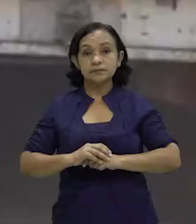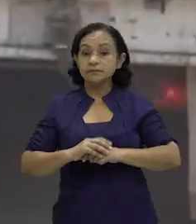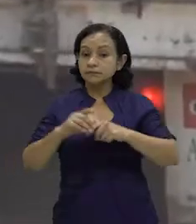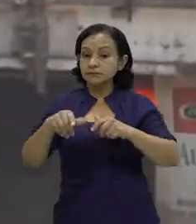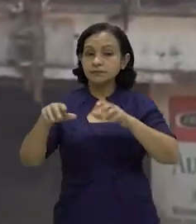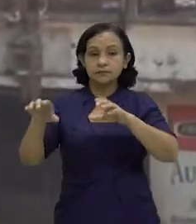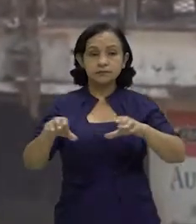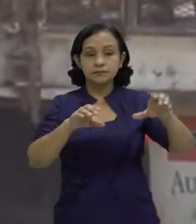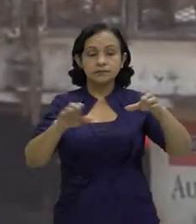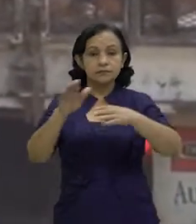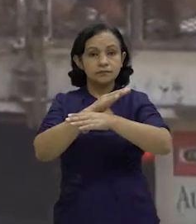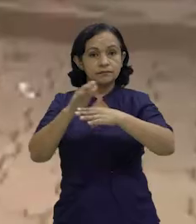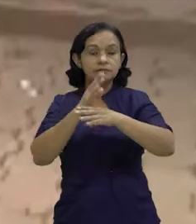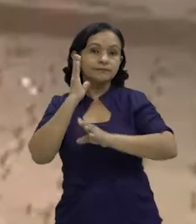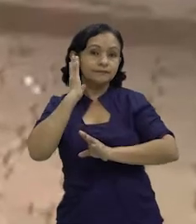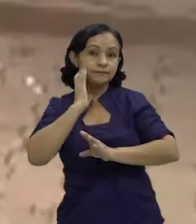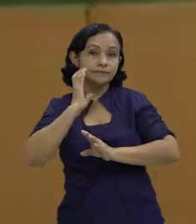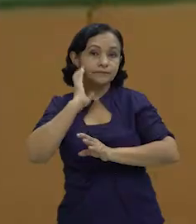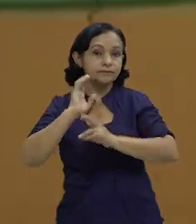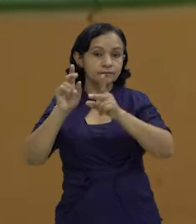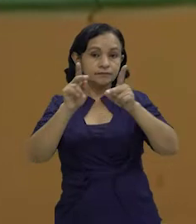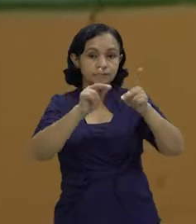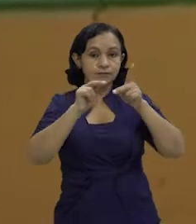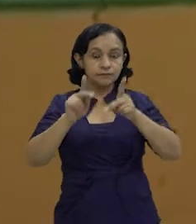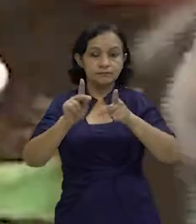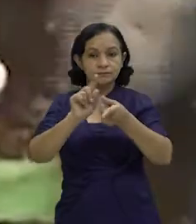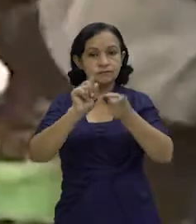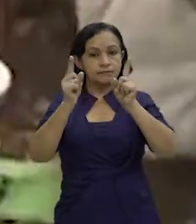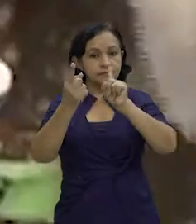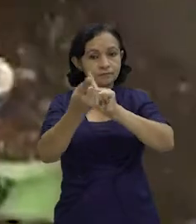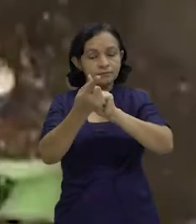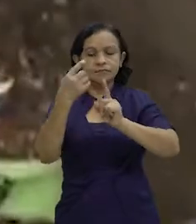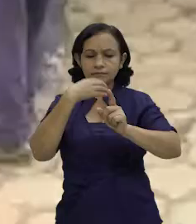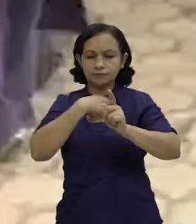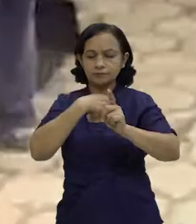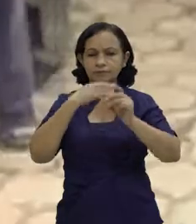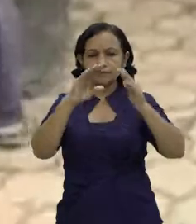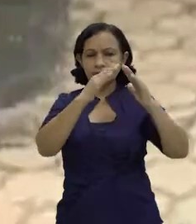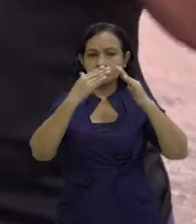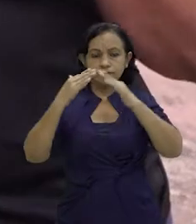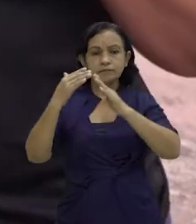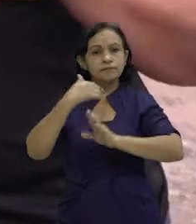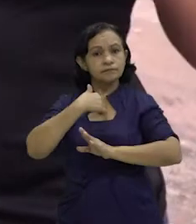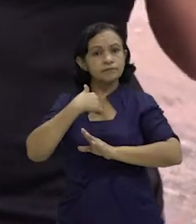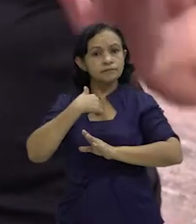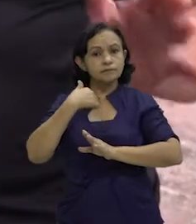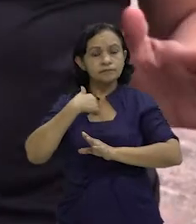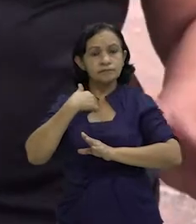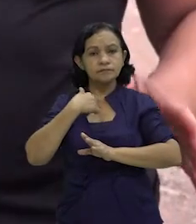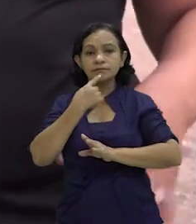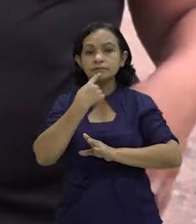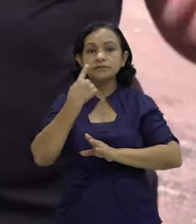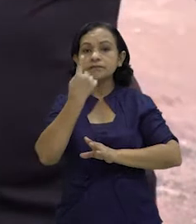A estas acciones se suma la experiencia de pobladores como agentes de cambio desde sus comunidades. Yo, por ejemplo, ya